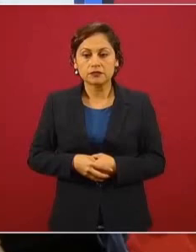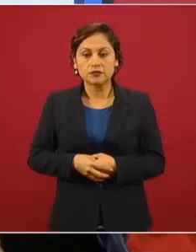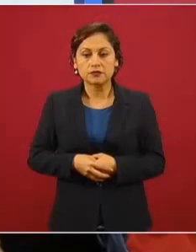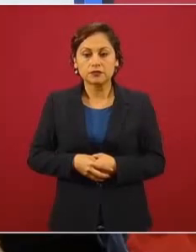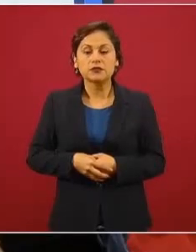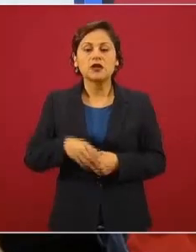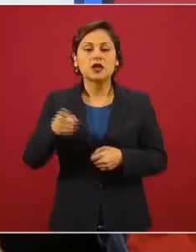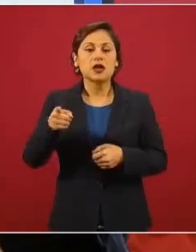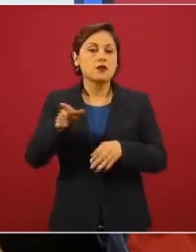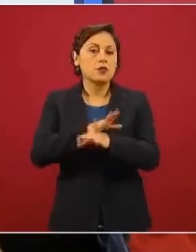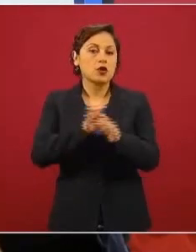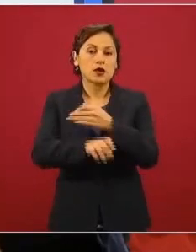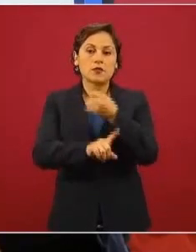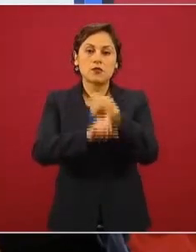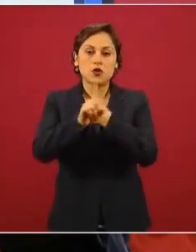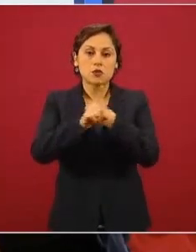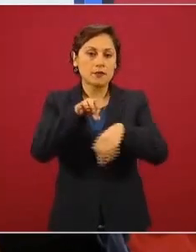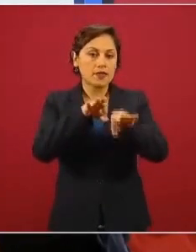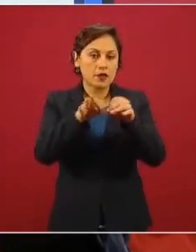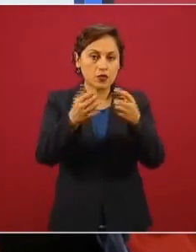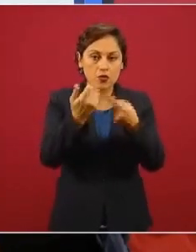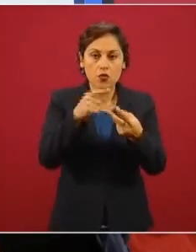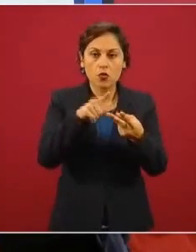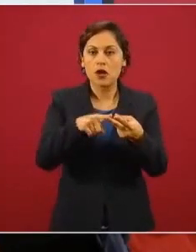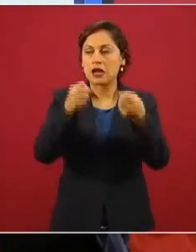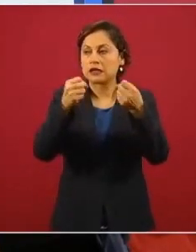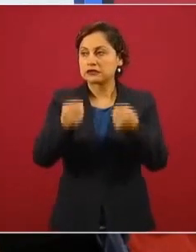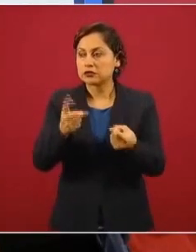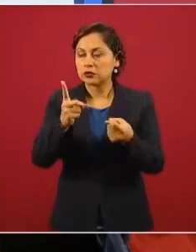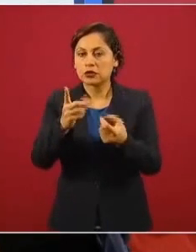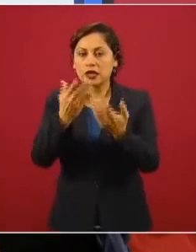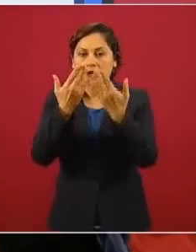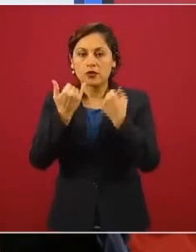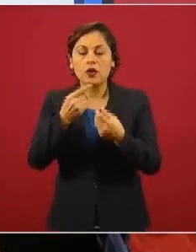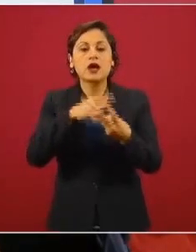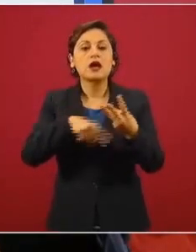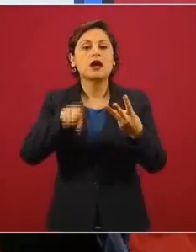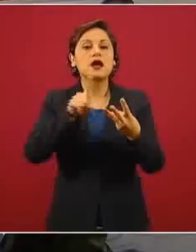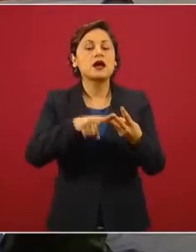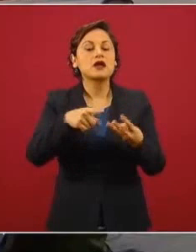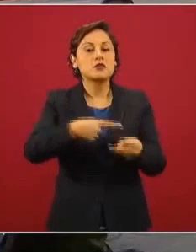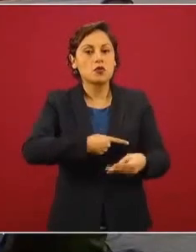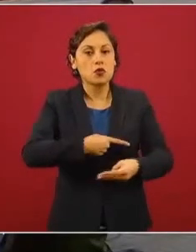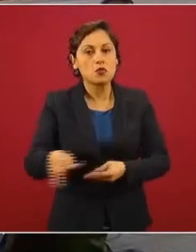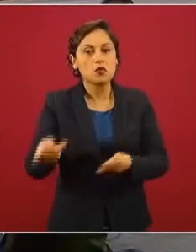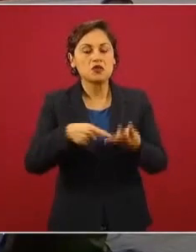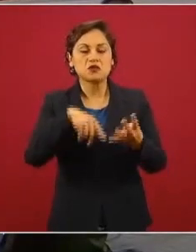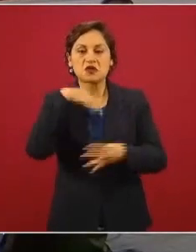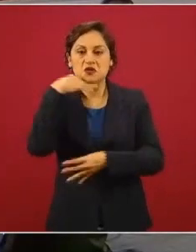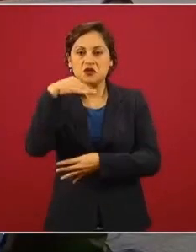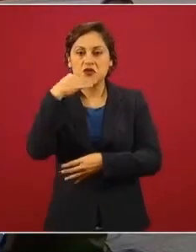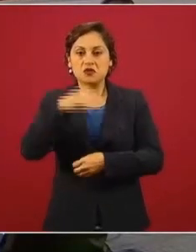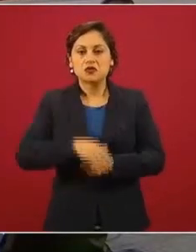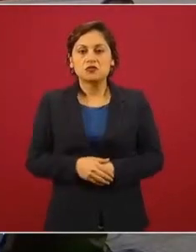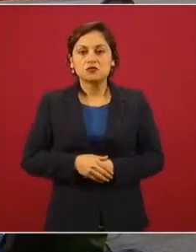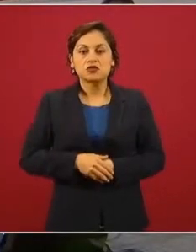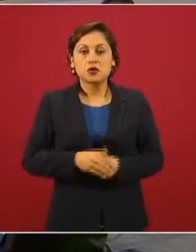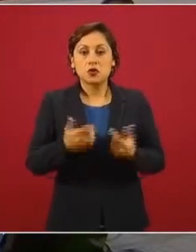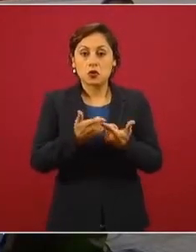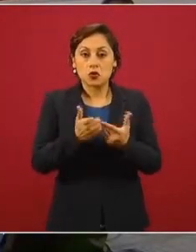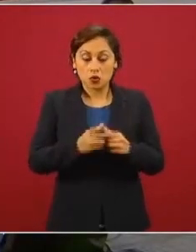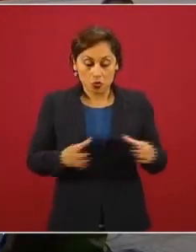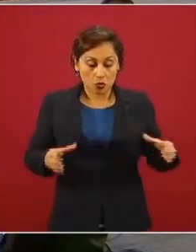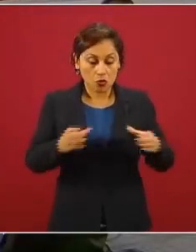desempleo, pobreza, inseguridad y corrupción. Ocho, cabildeo del bloque opositor en Washington,